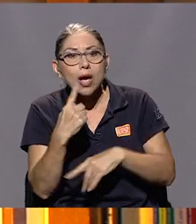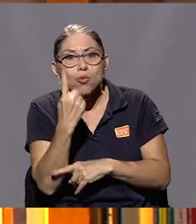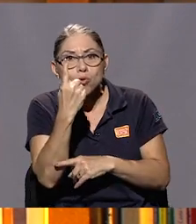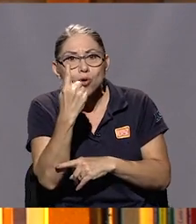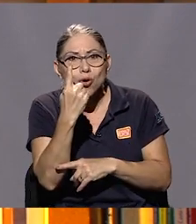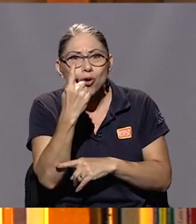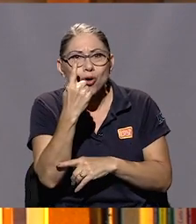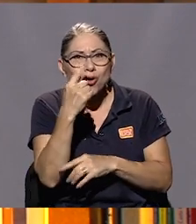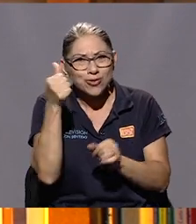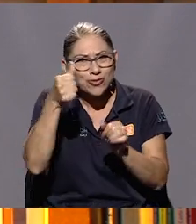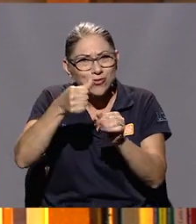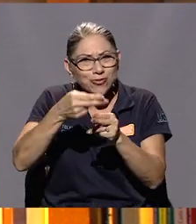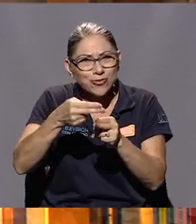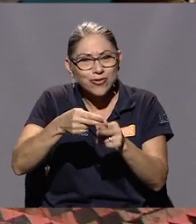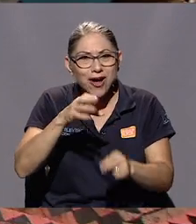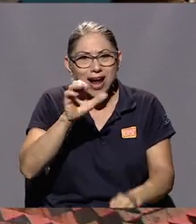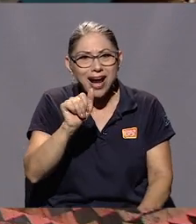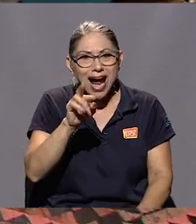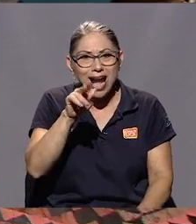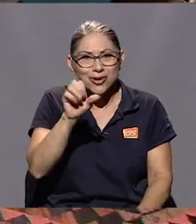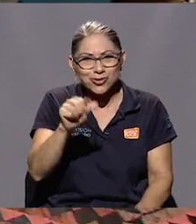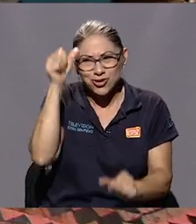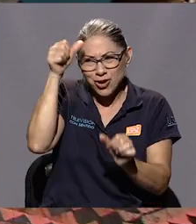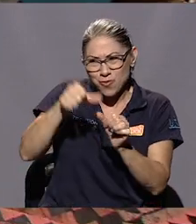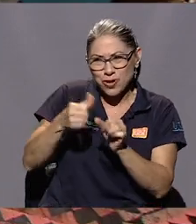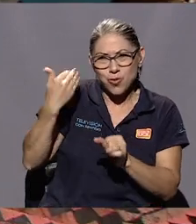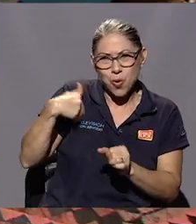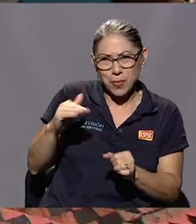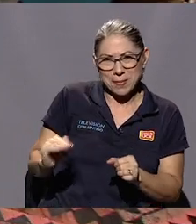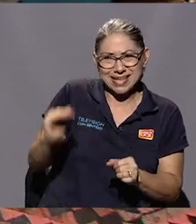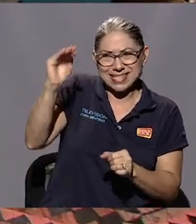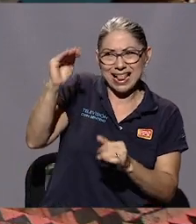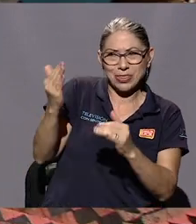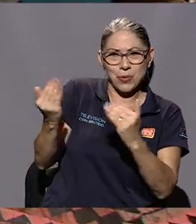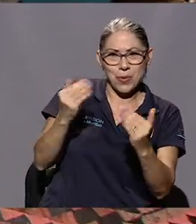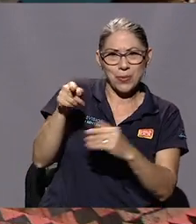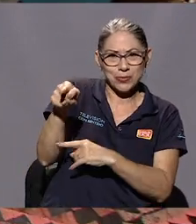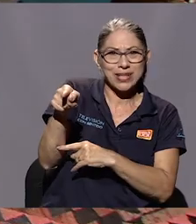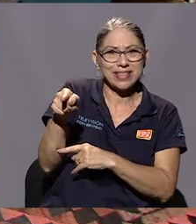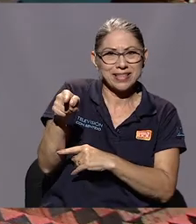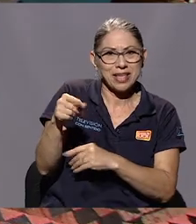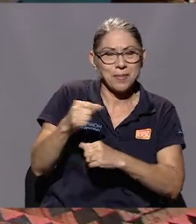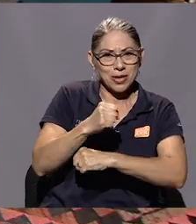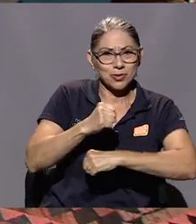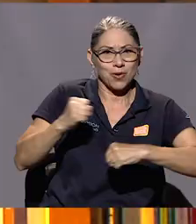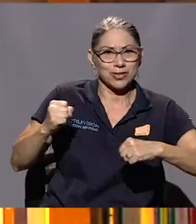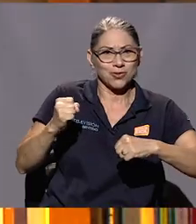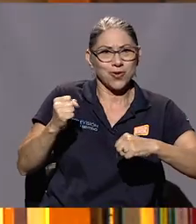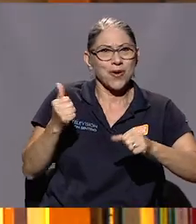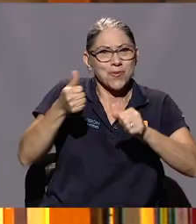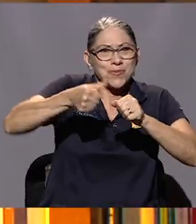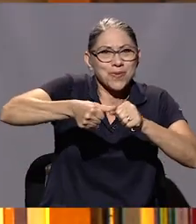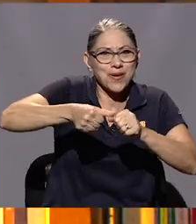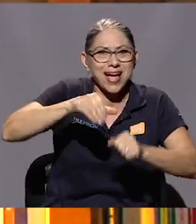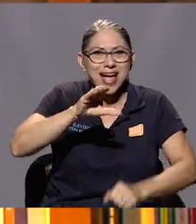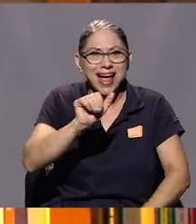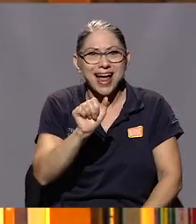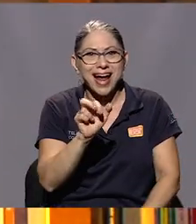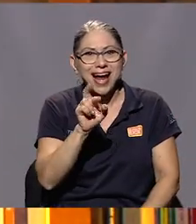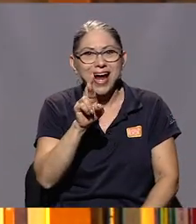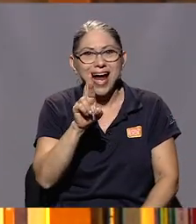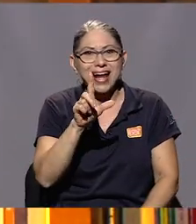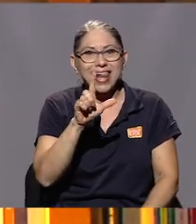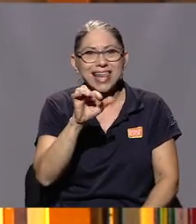Carlitos, porque era un hombre más alto que vos y más grueso. Y entonces como cariño le llamábamos Carlitos. Se le debe haber dicho